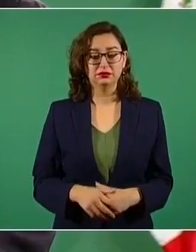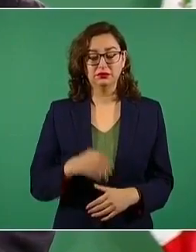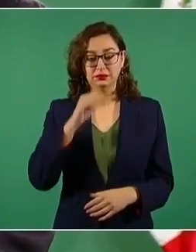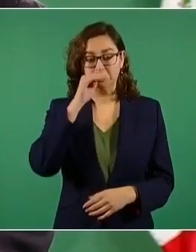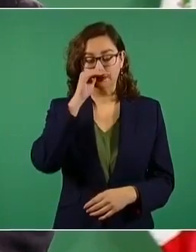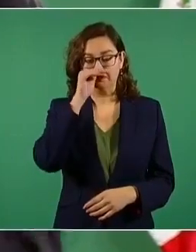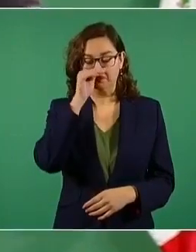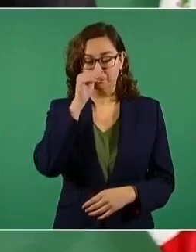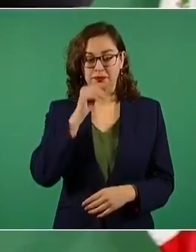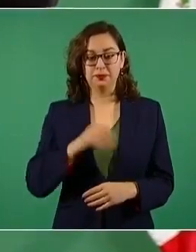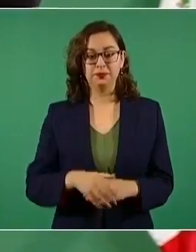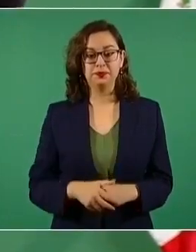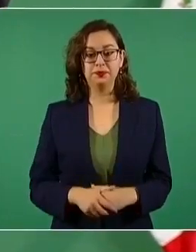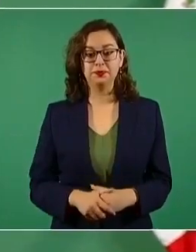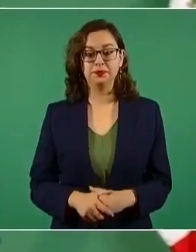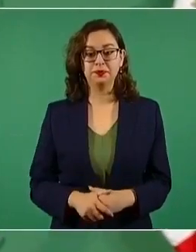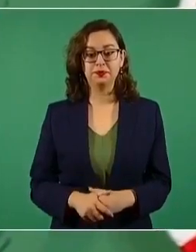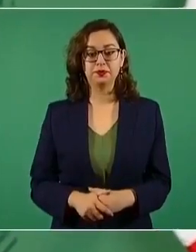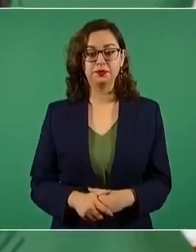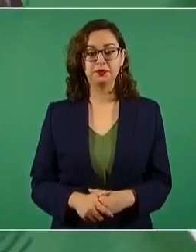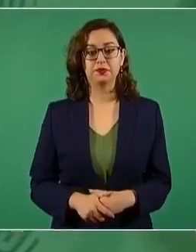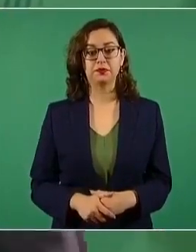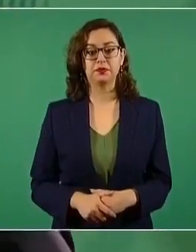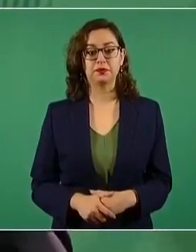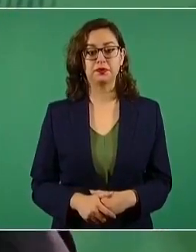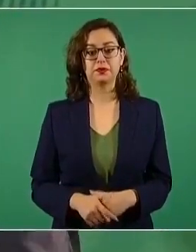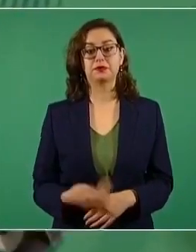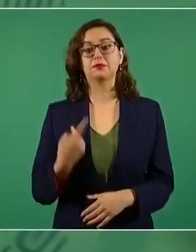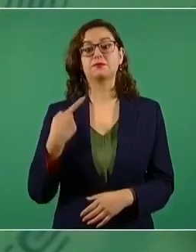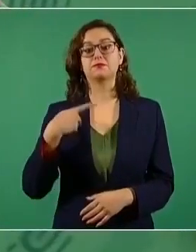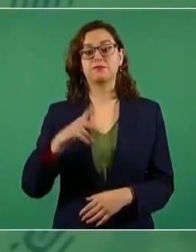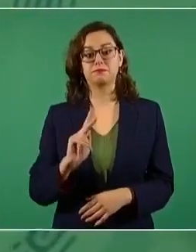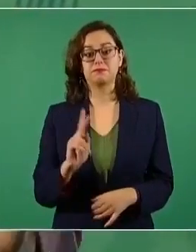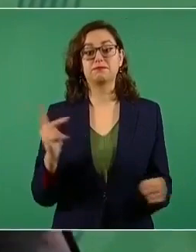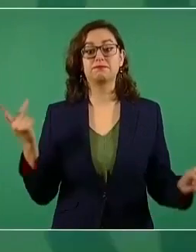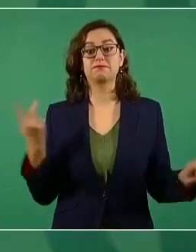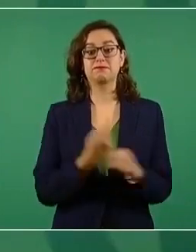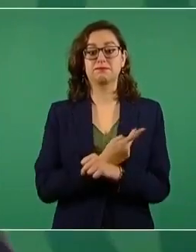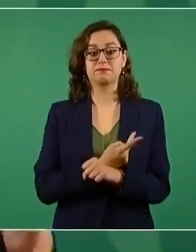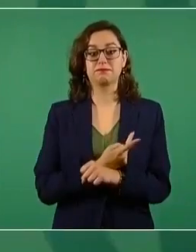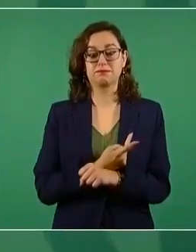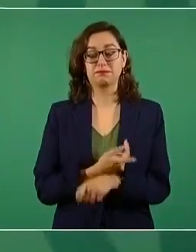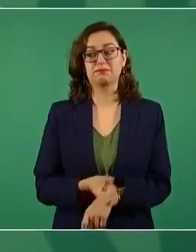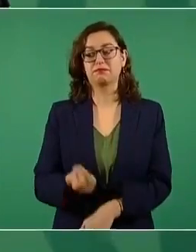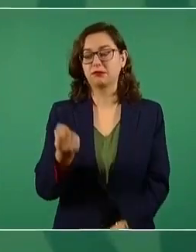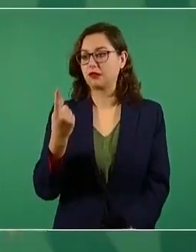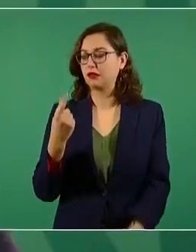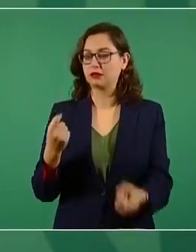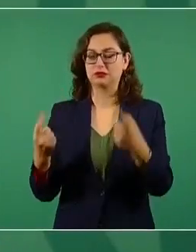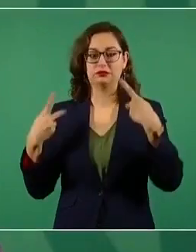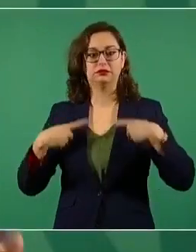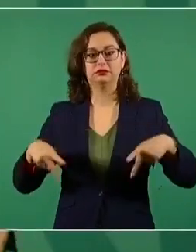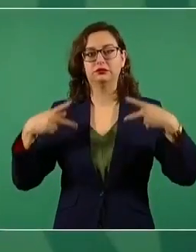Pero todavía tenemos que ir